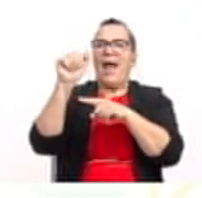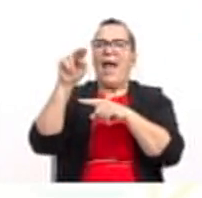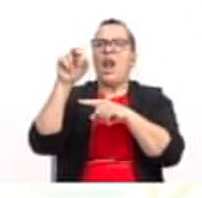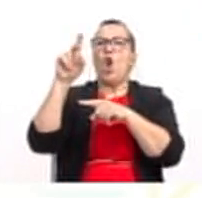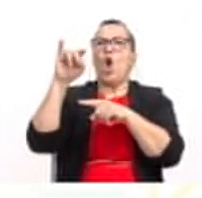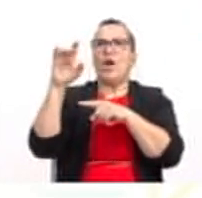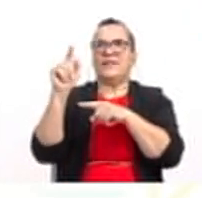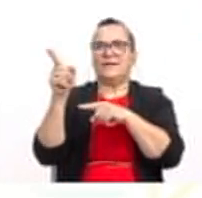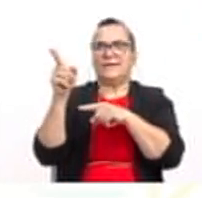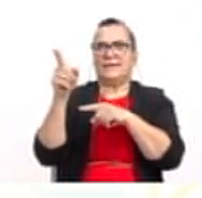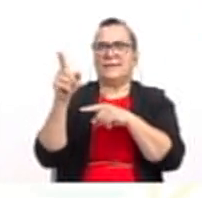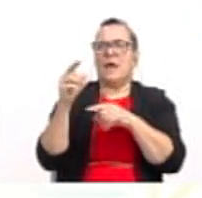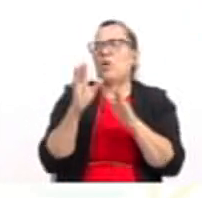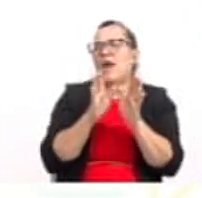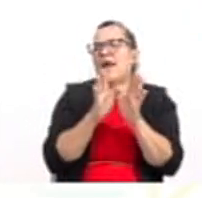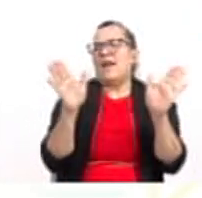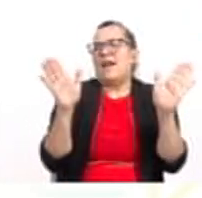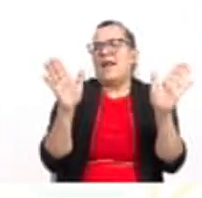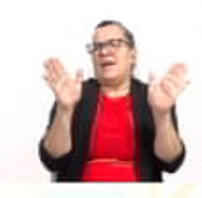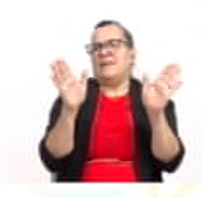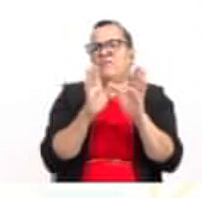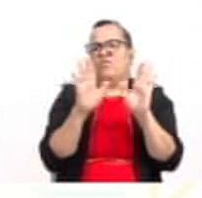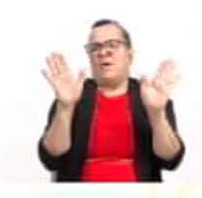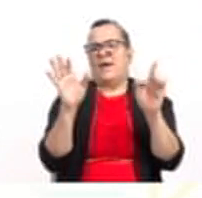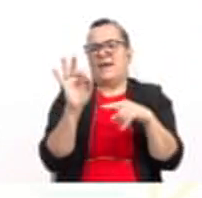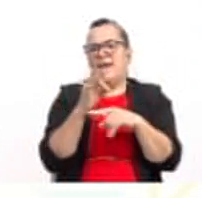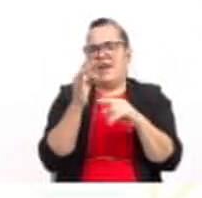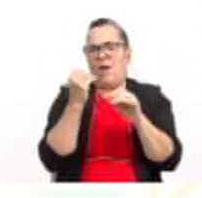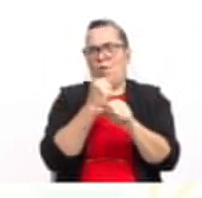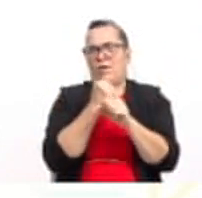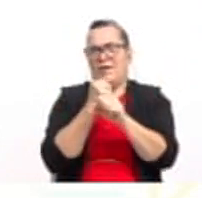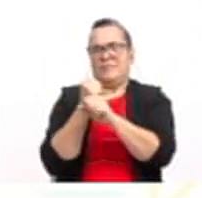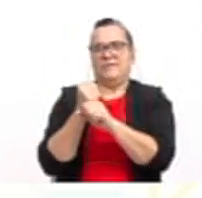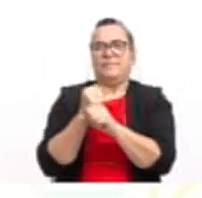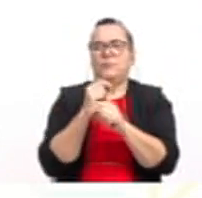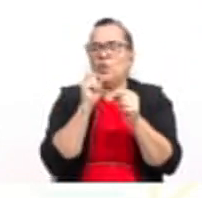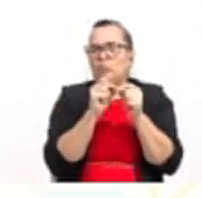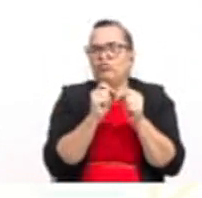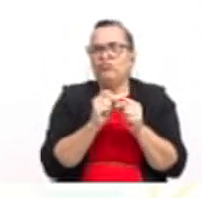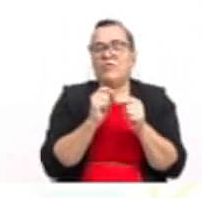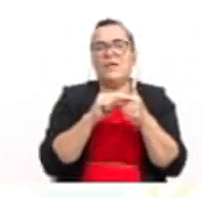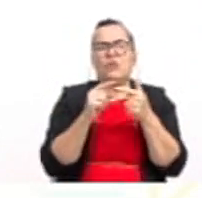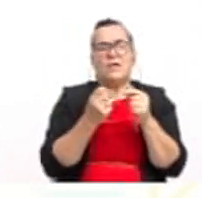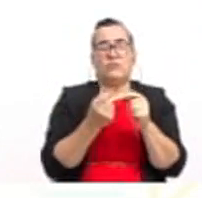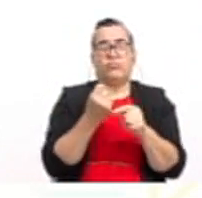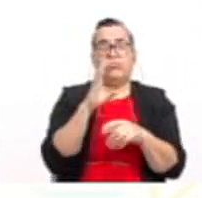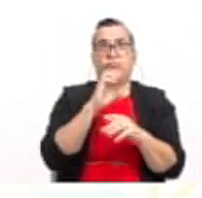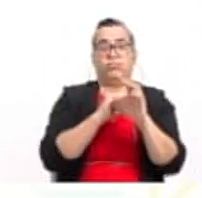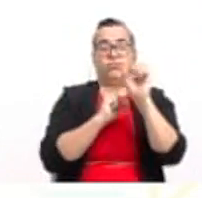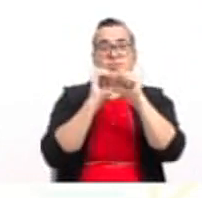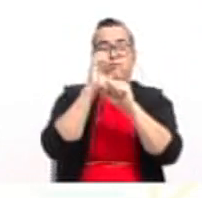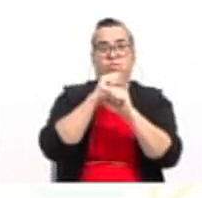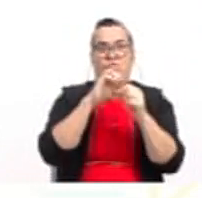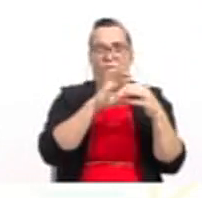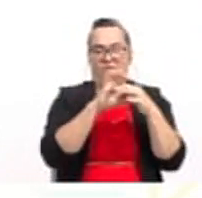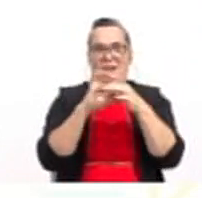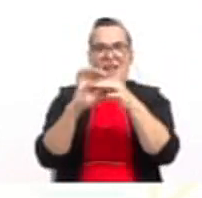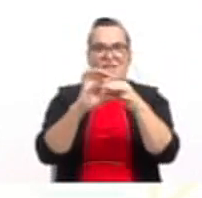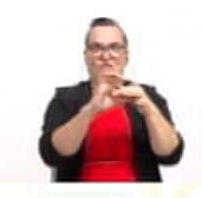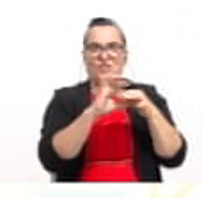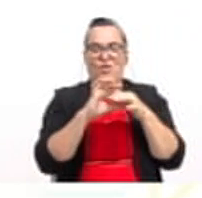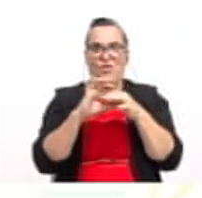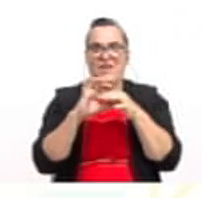tanto un caso particular. Vamos a hacerlo en forma general. Y vamos a descubrir las relaciones sorprendentes que tienen estas formas.